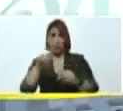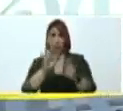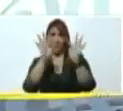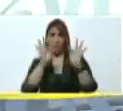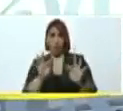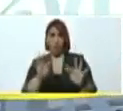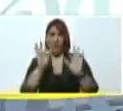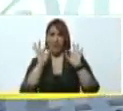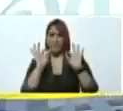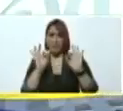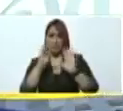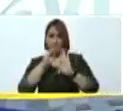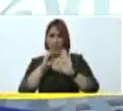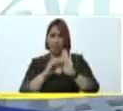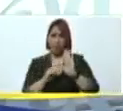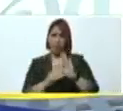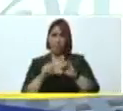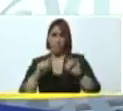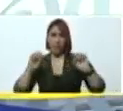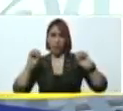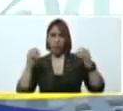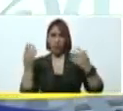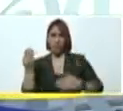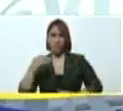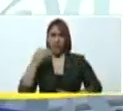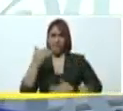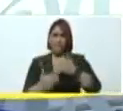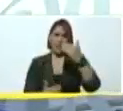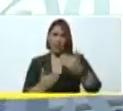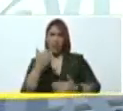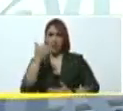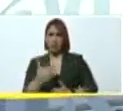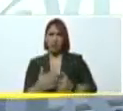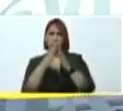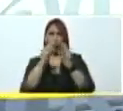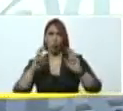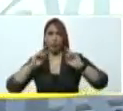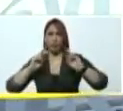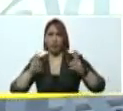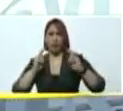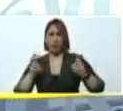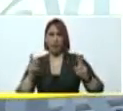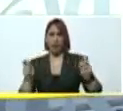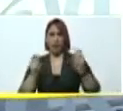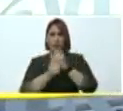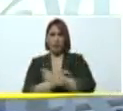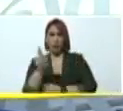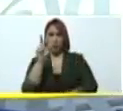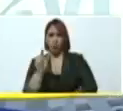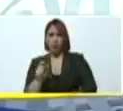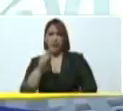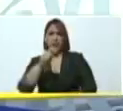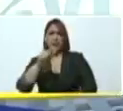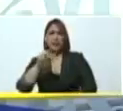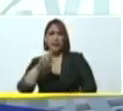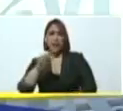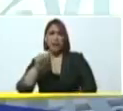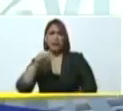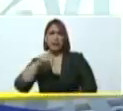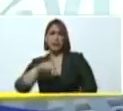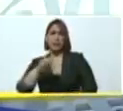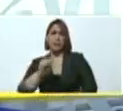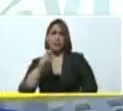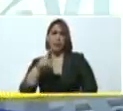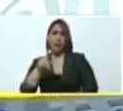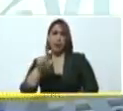específica para lograr más avances en todo el tema de los trasplantes y de la atención